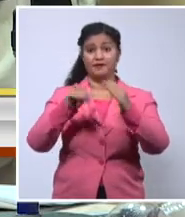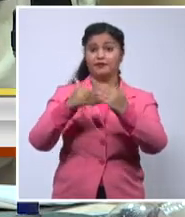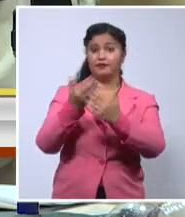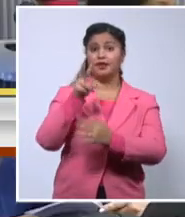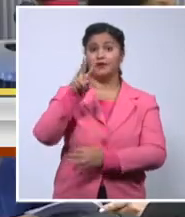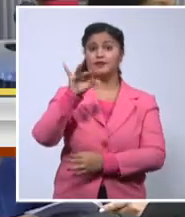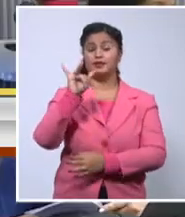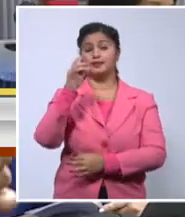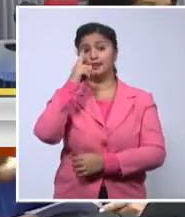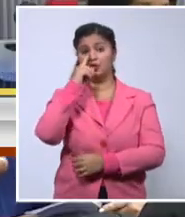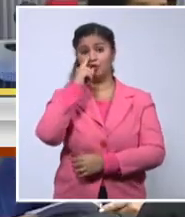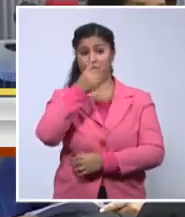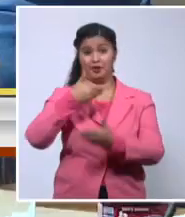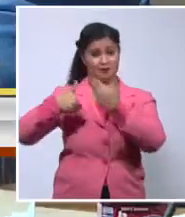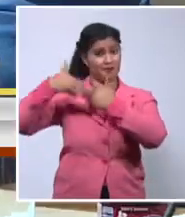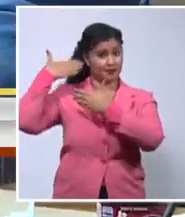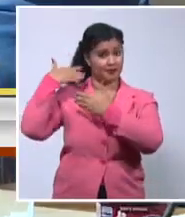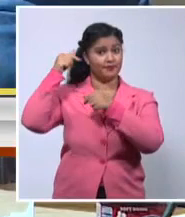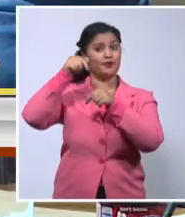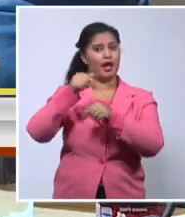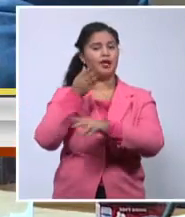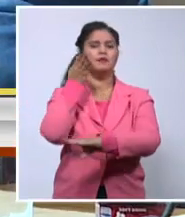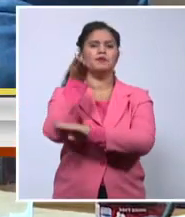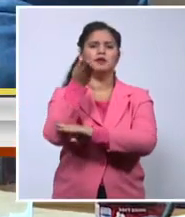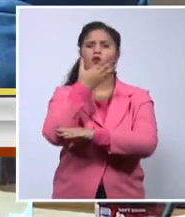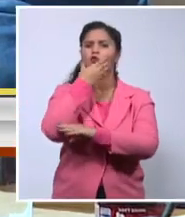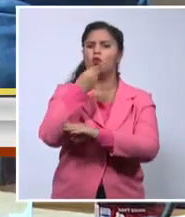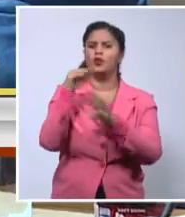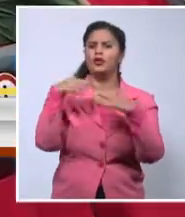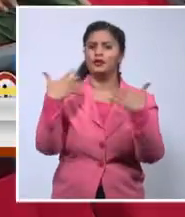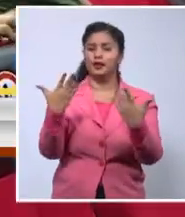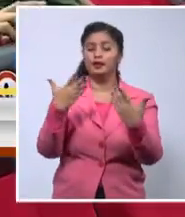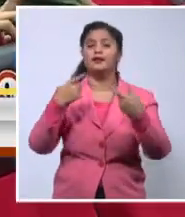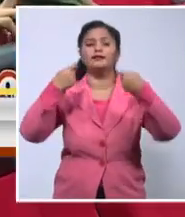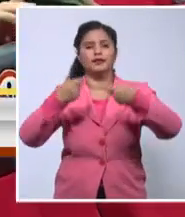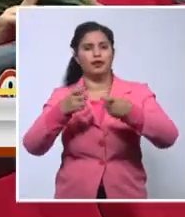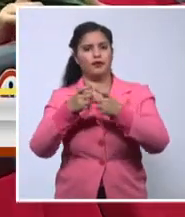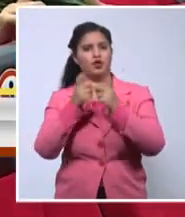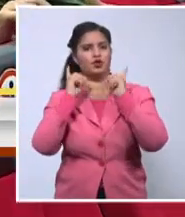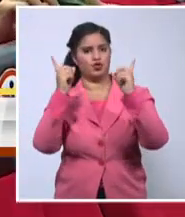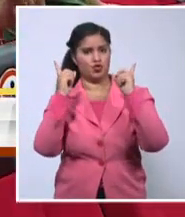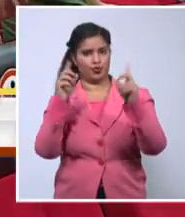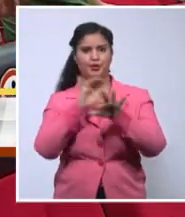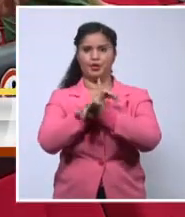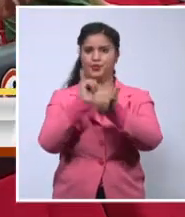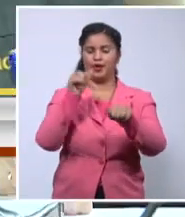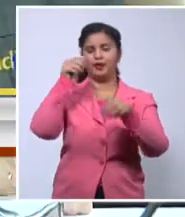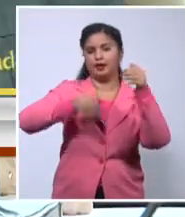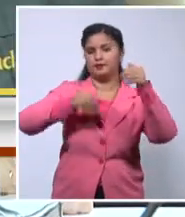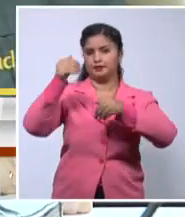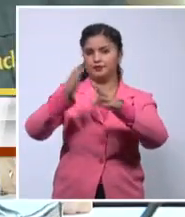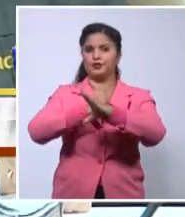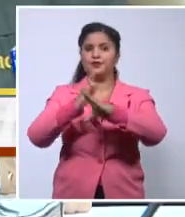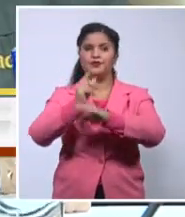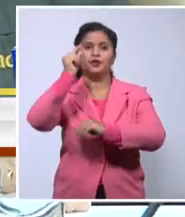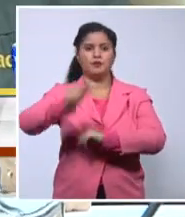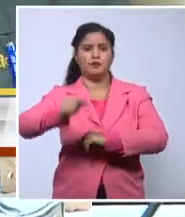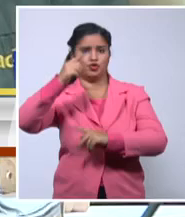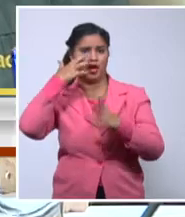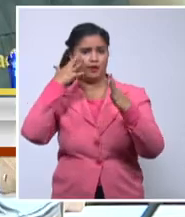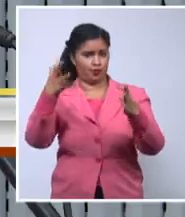noviembre con la participación de los máximos representantes de las principales instituciones culturales del país y artistas cubanos de diferentes